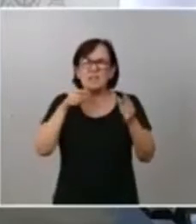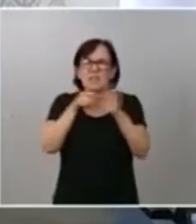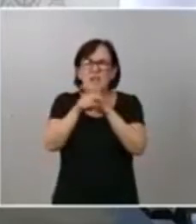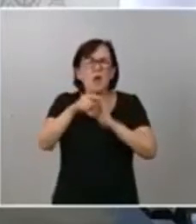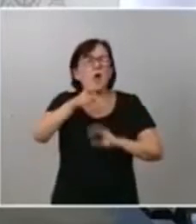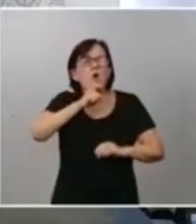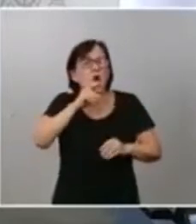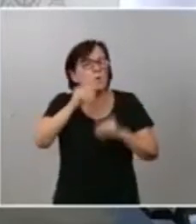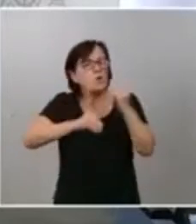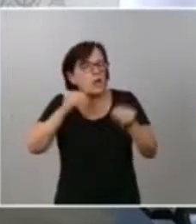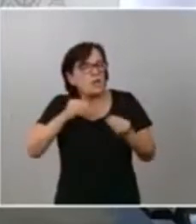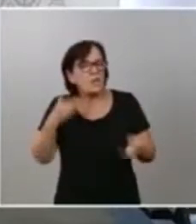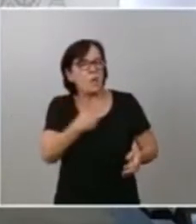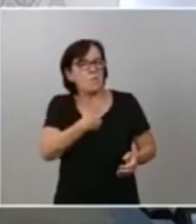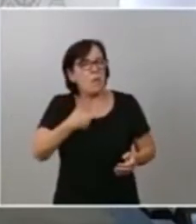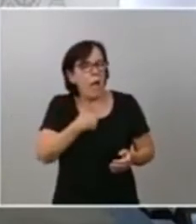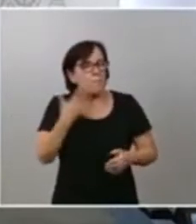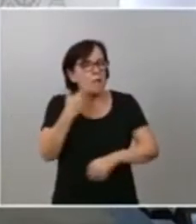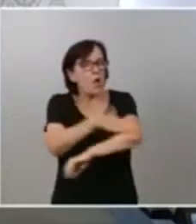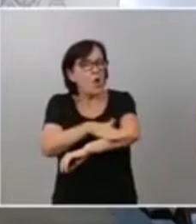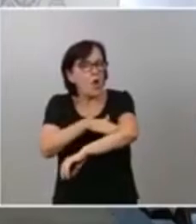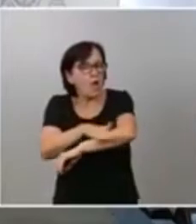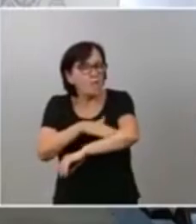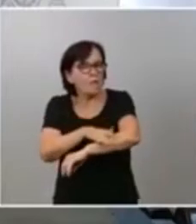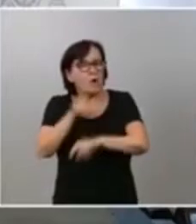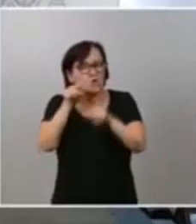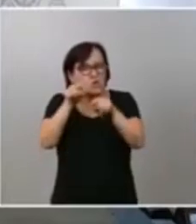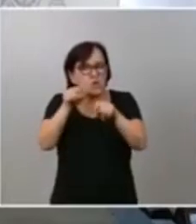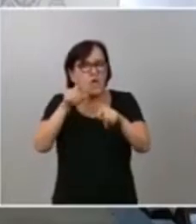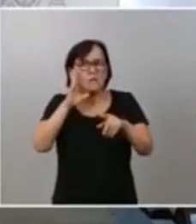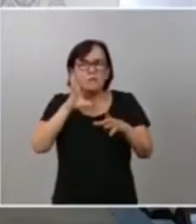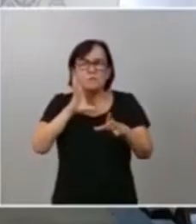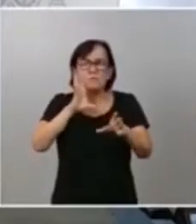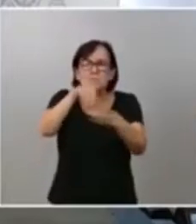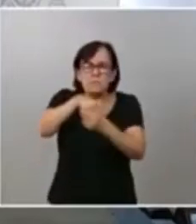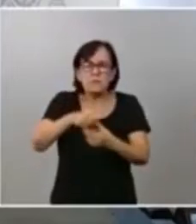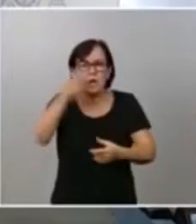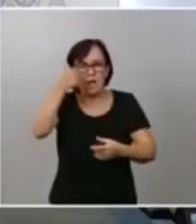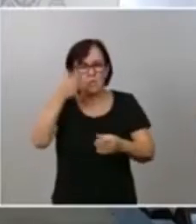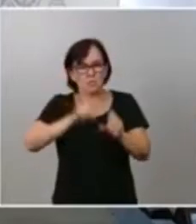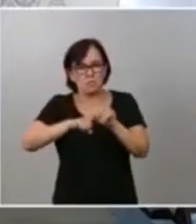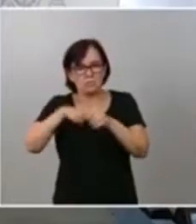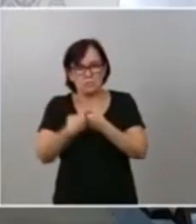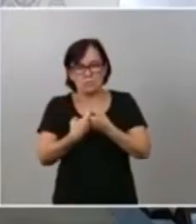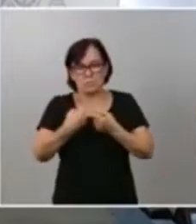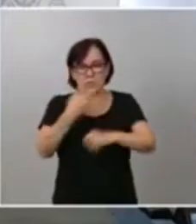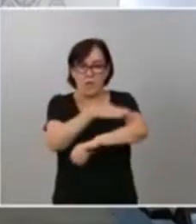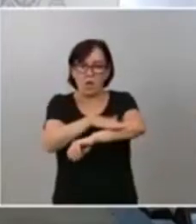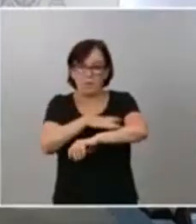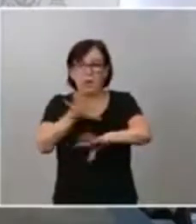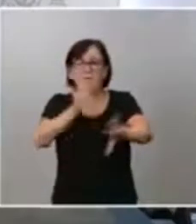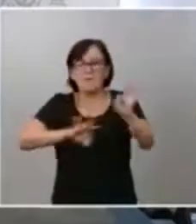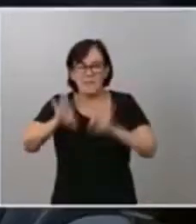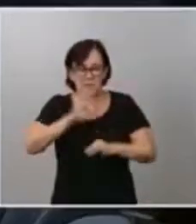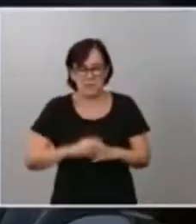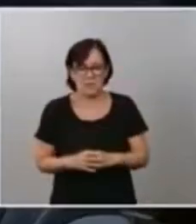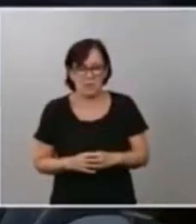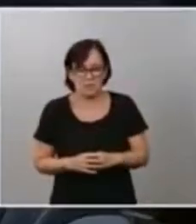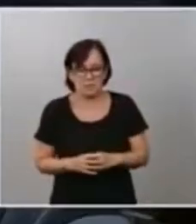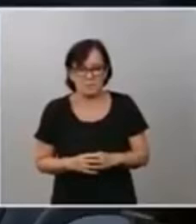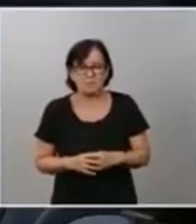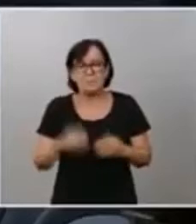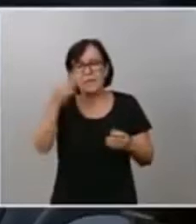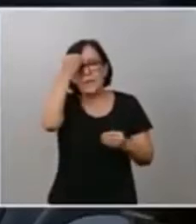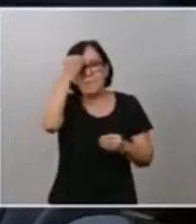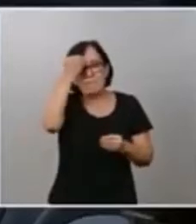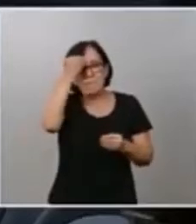qué papel jugó el Gobierno usted y si se implicó algún miembro más del Gobierno en esa decisión y si considera que es